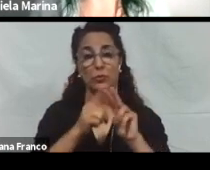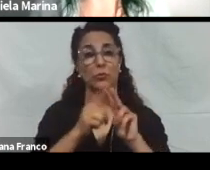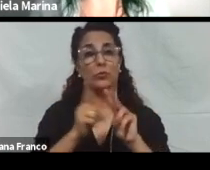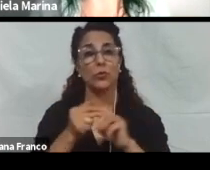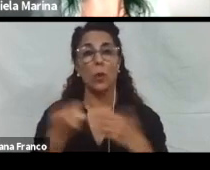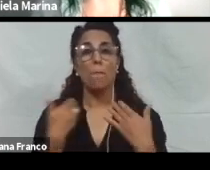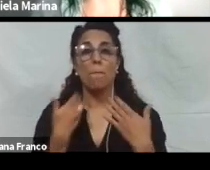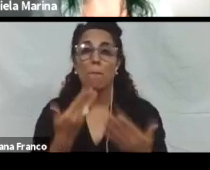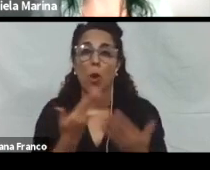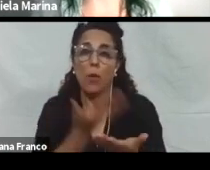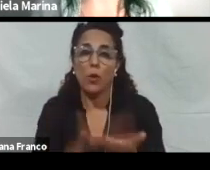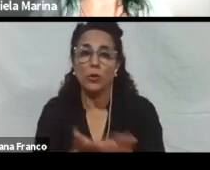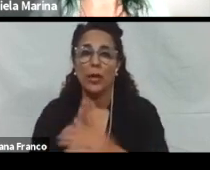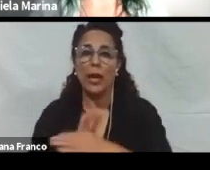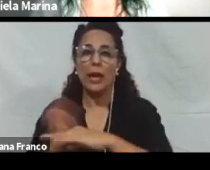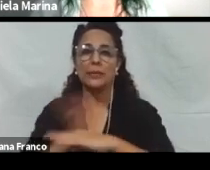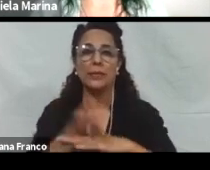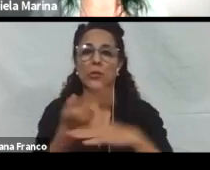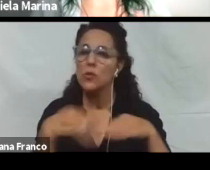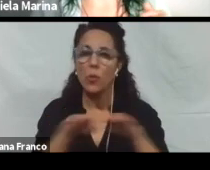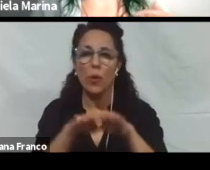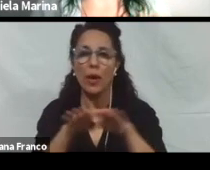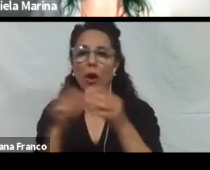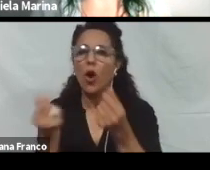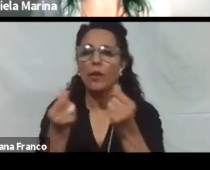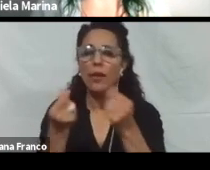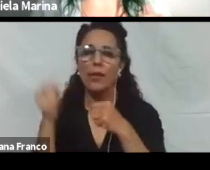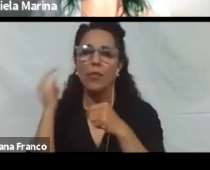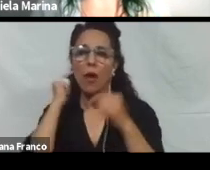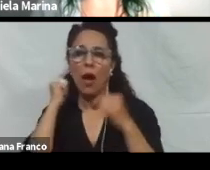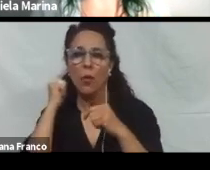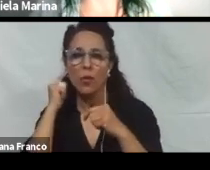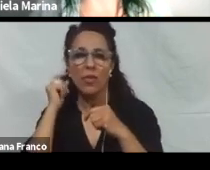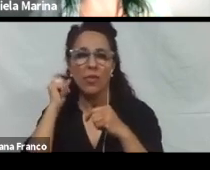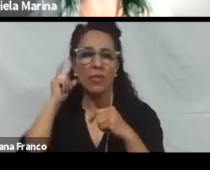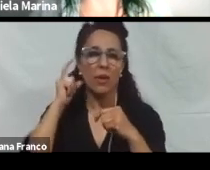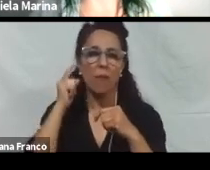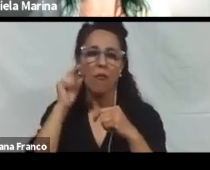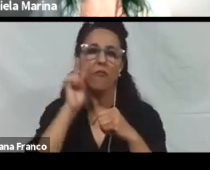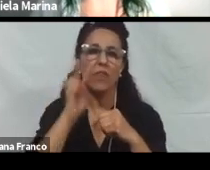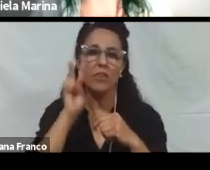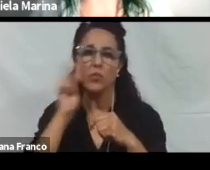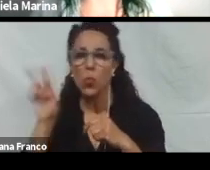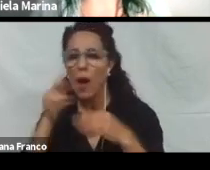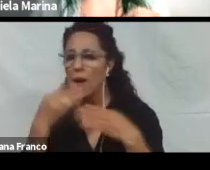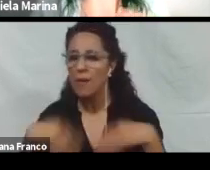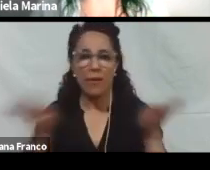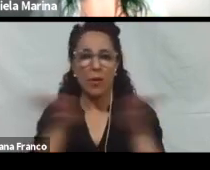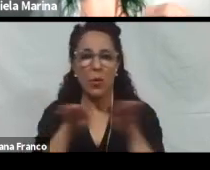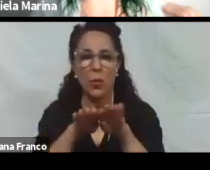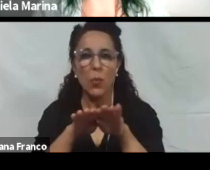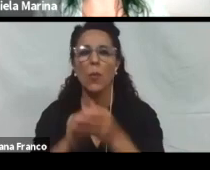visual basado en las preferencias del usuario. Por ejemplo, subtítulos, subtitular todo el contenido auditivo,